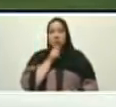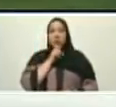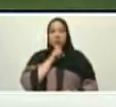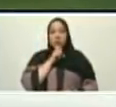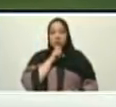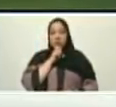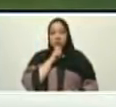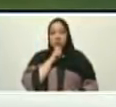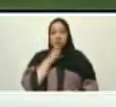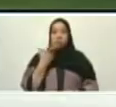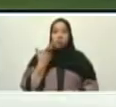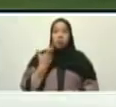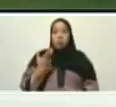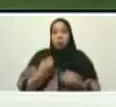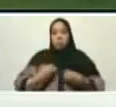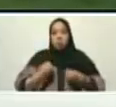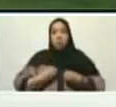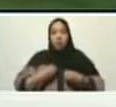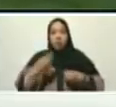conocemos para dirigir.